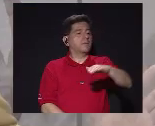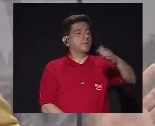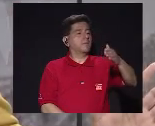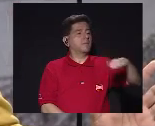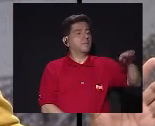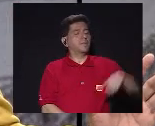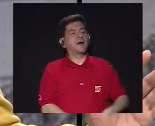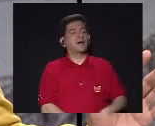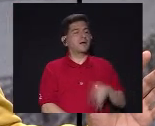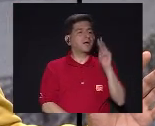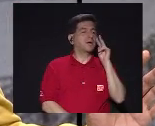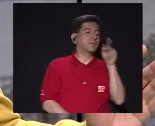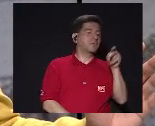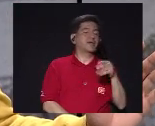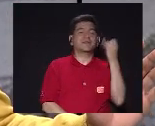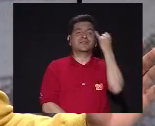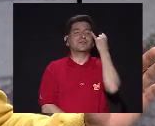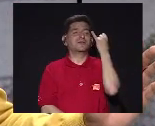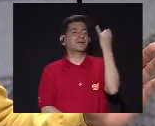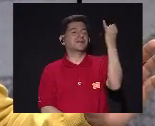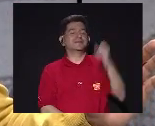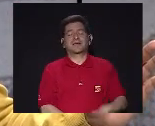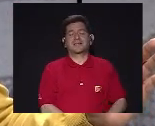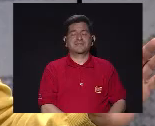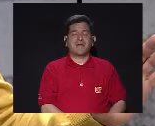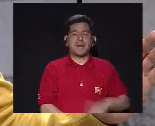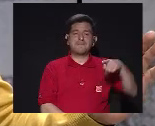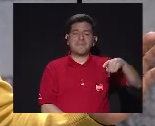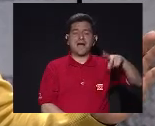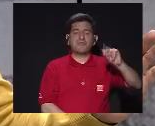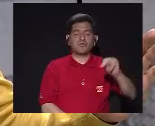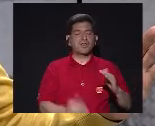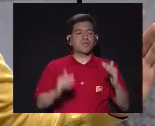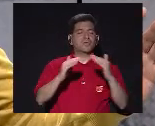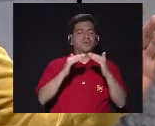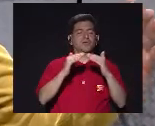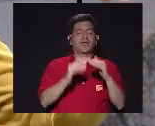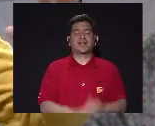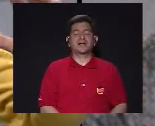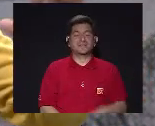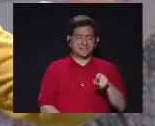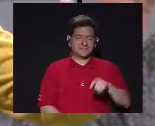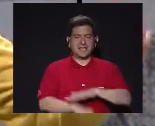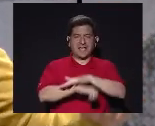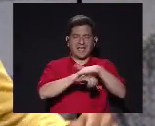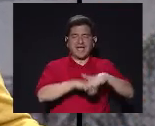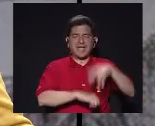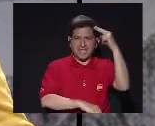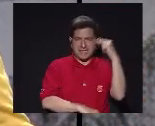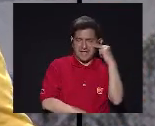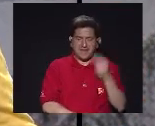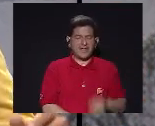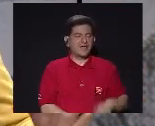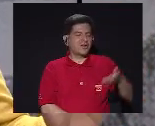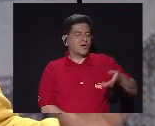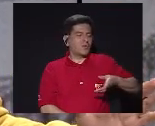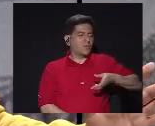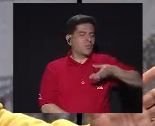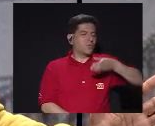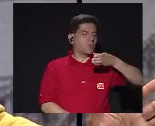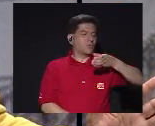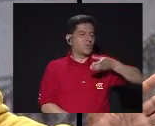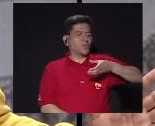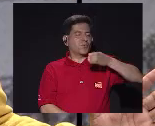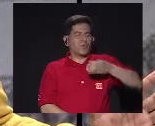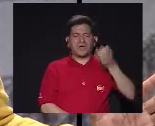¿Verdad? Siguiendo la imagen Esa nerudiana De Neruda Frente en su casa En Isla Negra Frente al mar Y la copa del vino Y todos